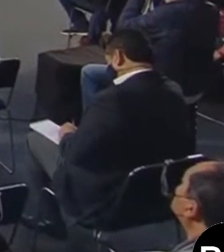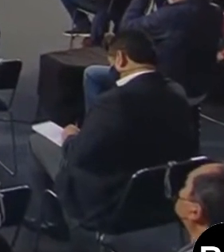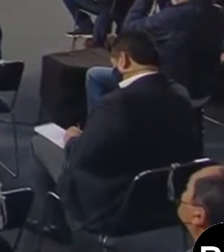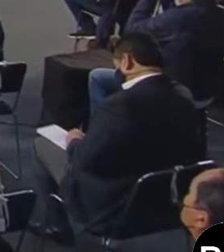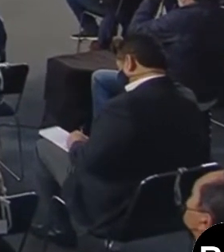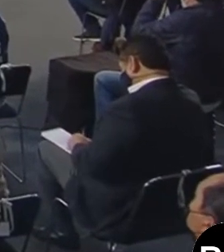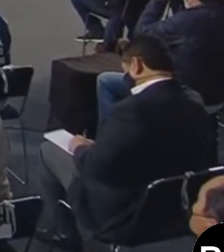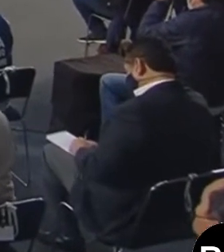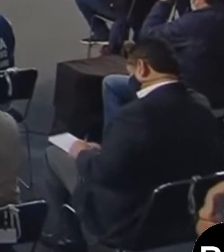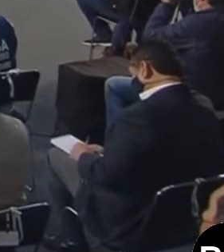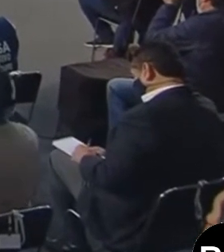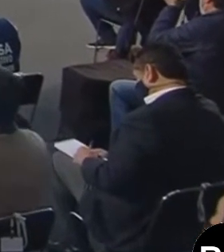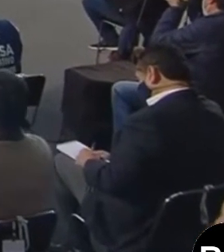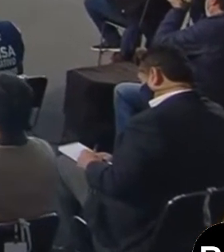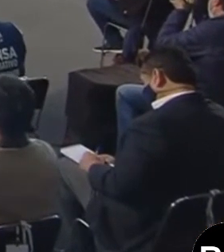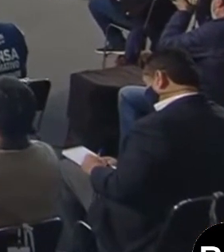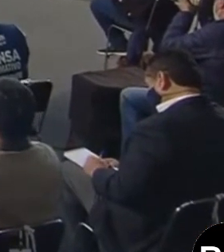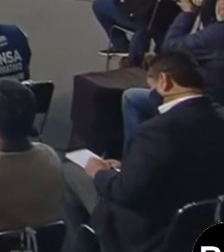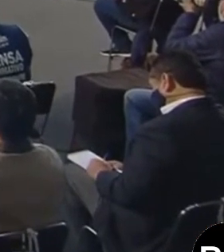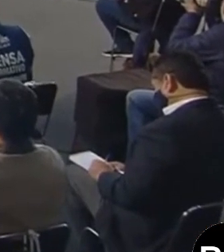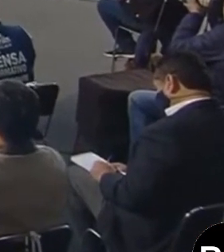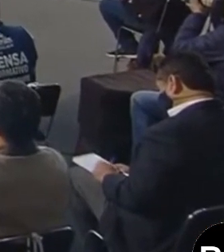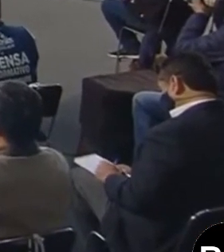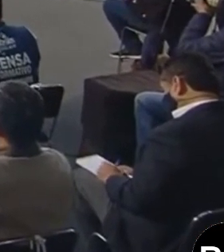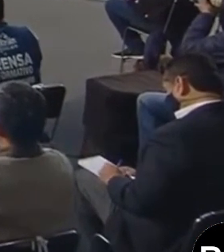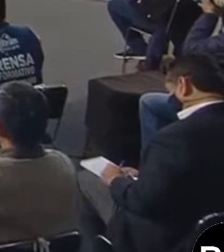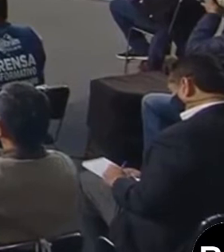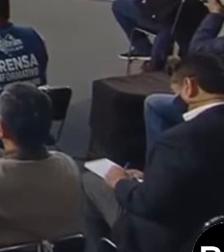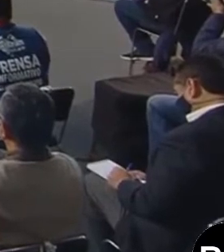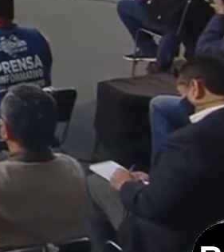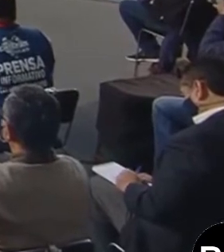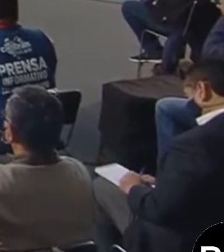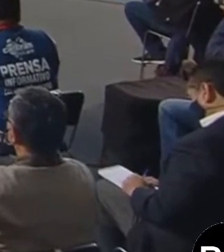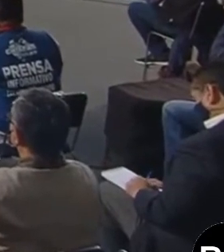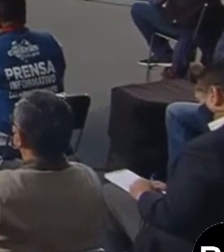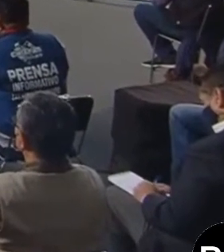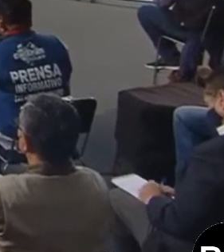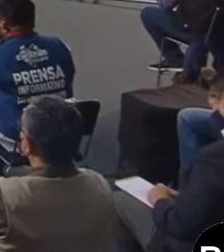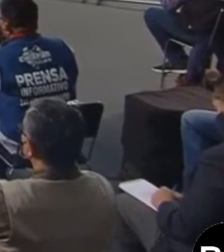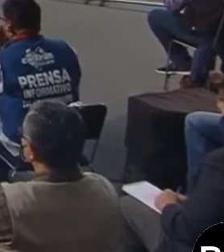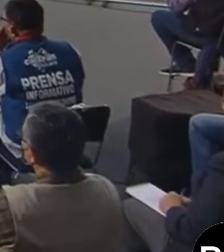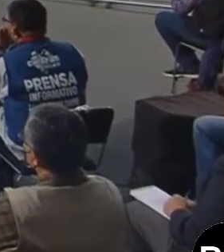O sea, que lo hicieron muy bien, pocas palabras, pero hay una parte que dice eso.